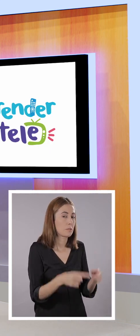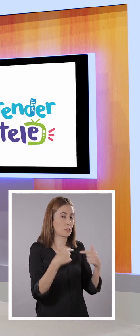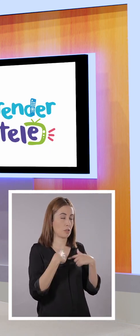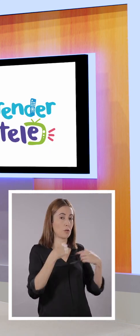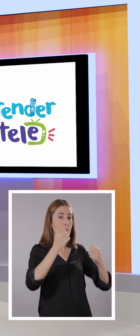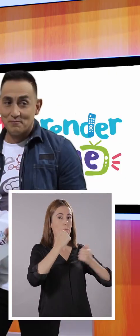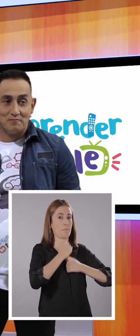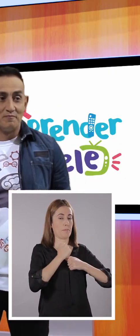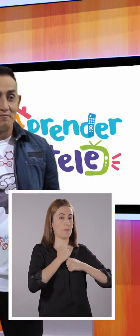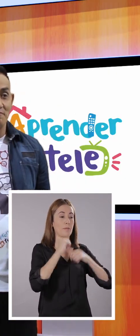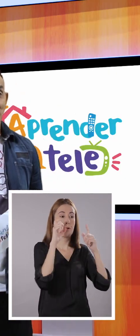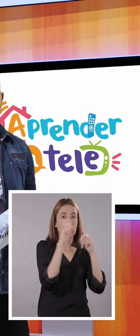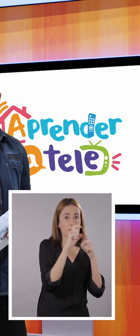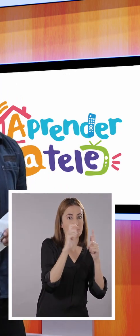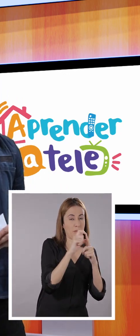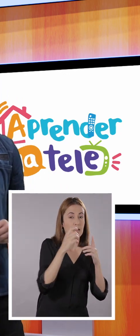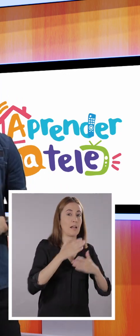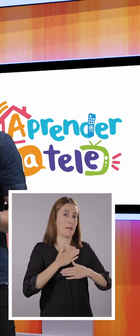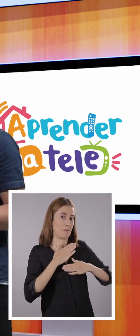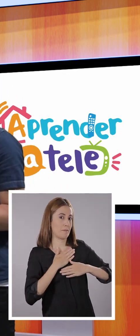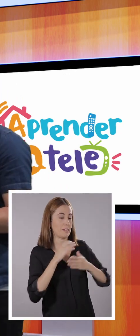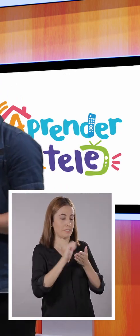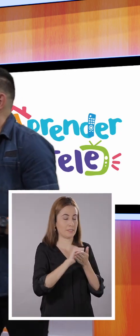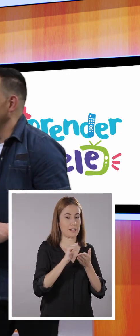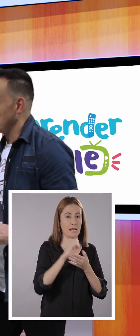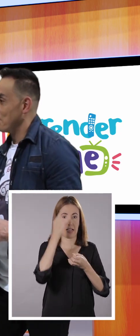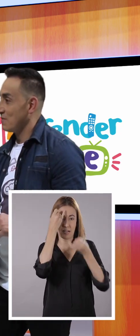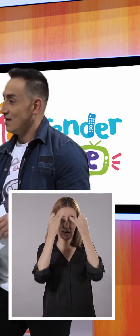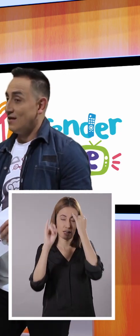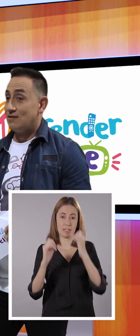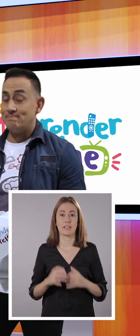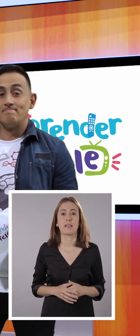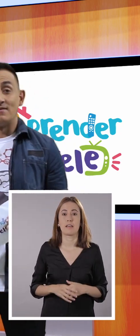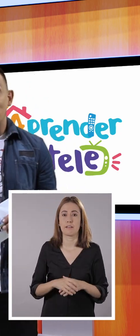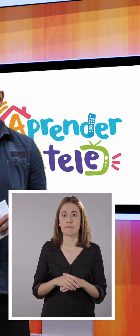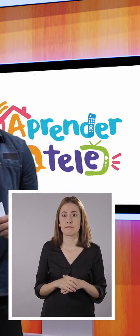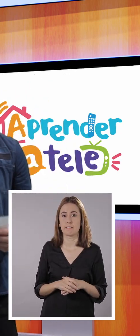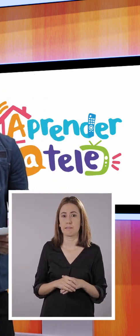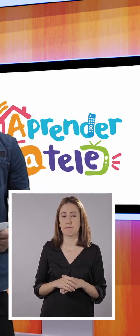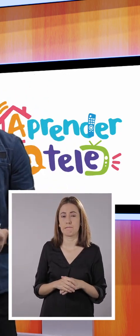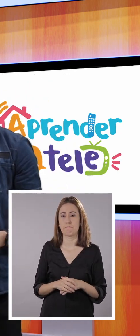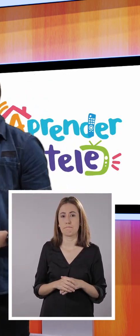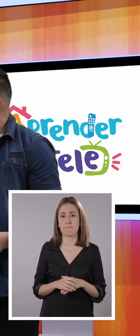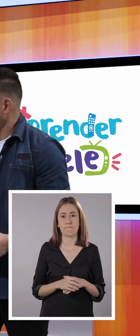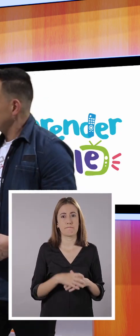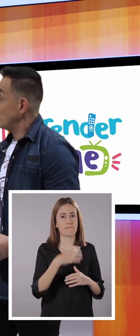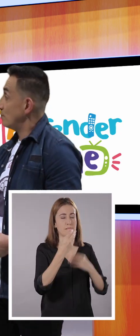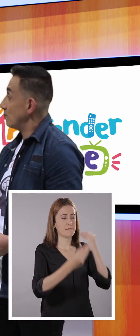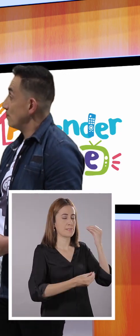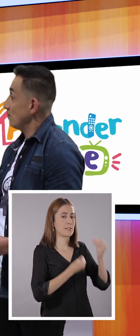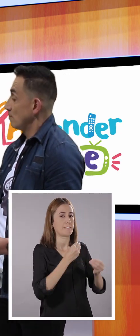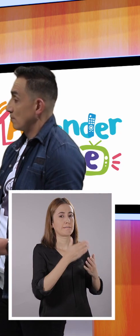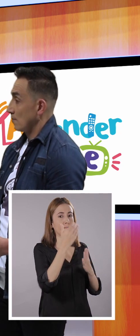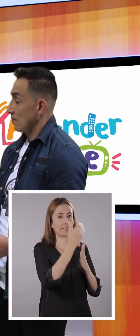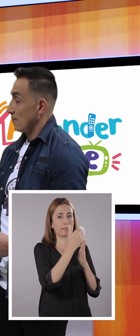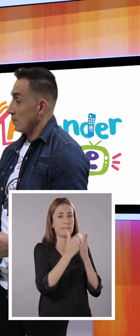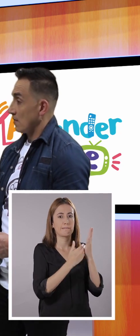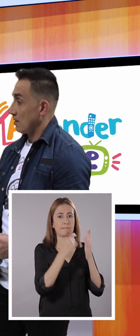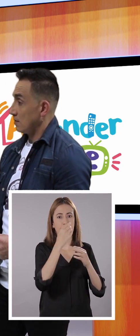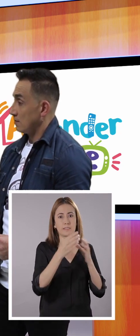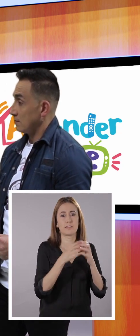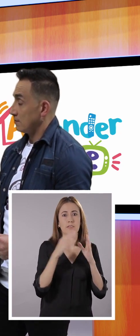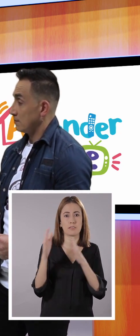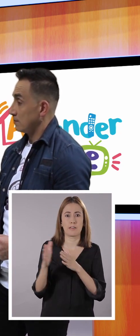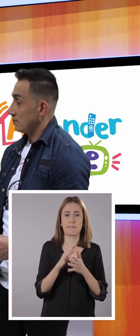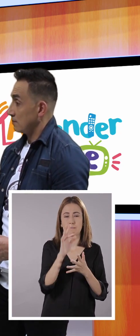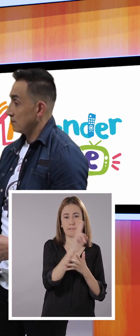mismo, pero con distintas palabras. Exactamente. Entonces, eso nos puede servir a